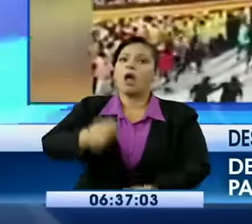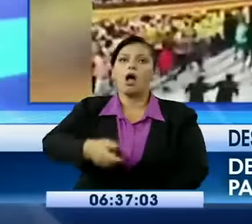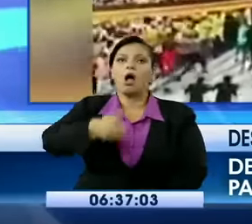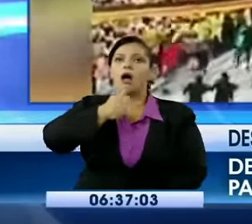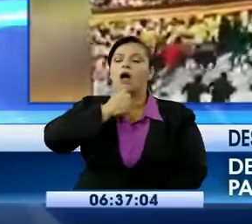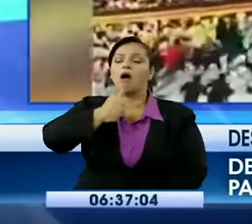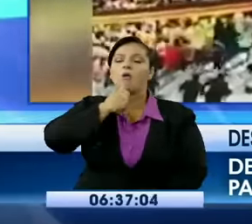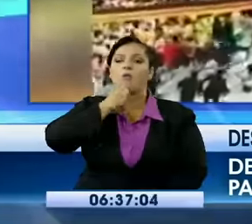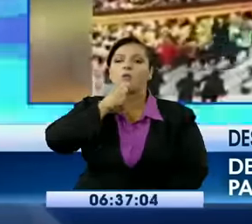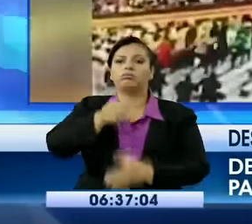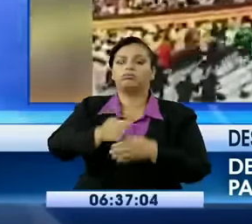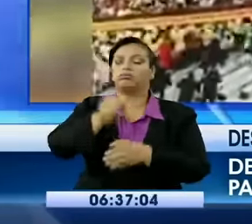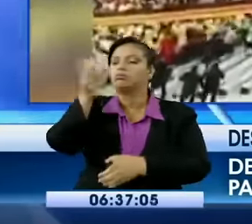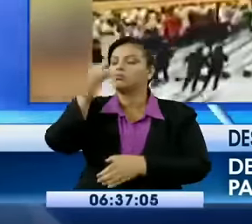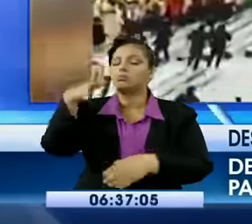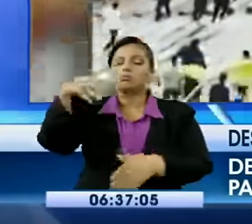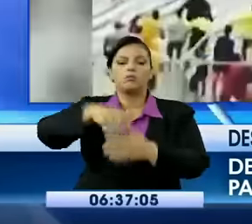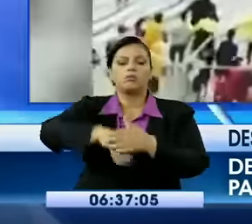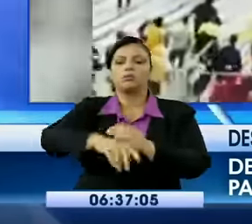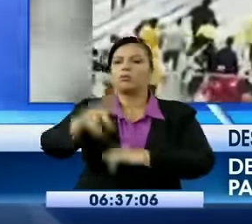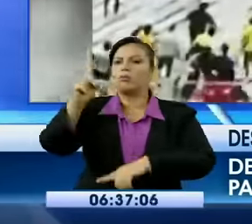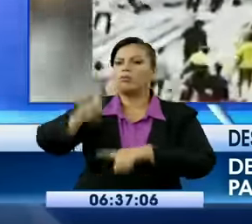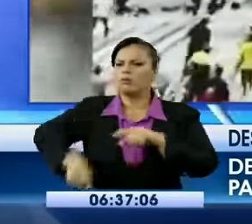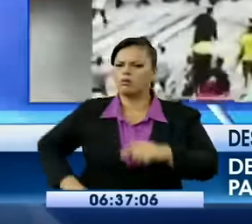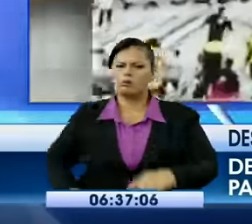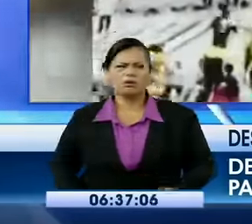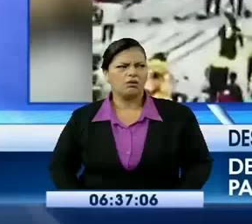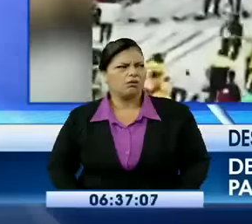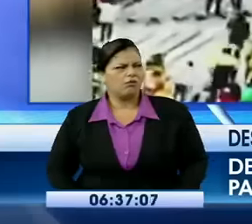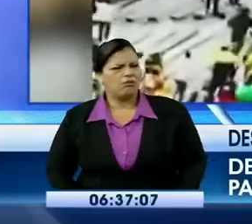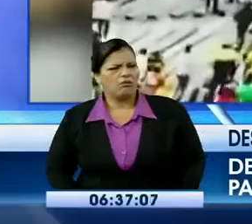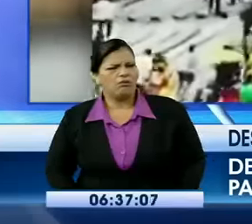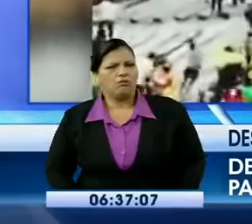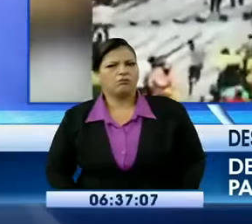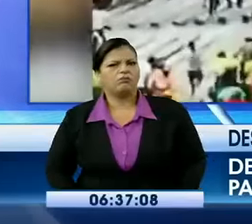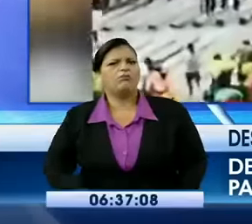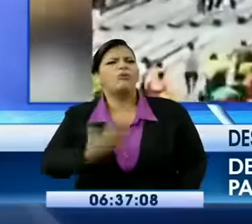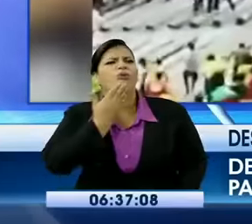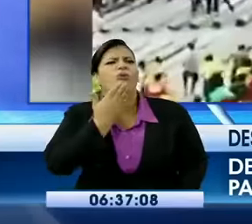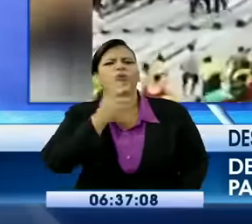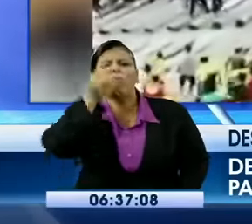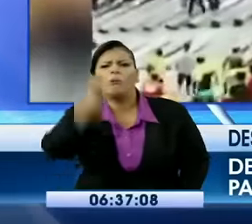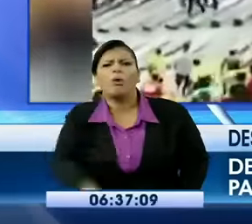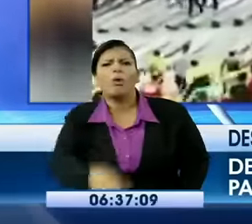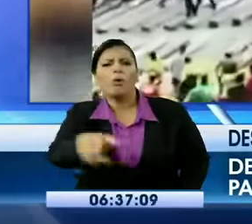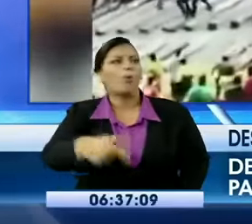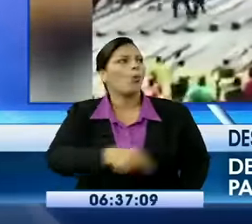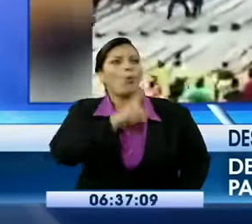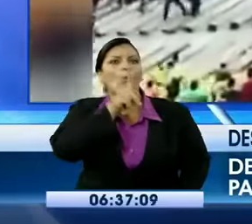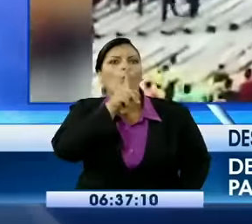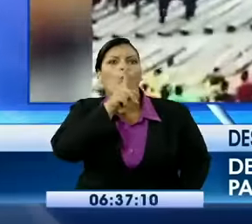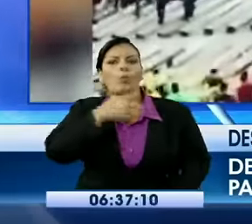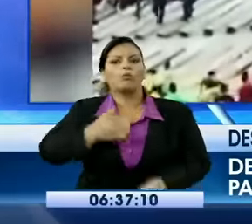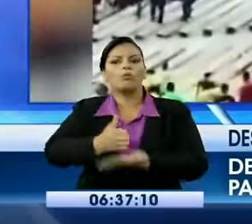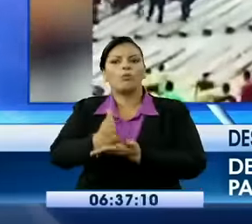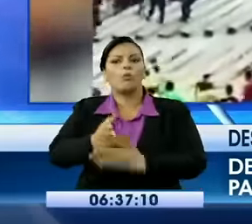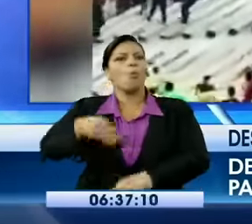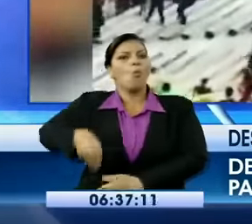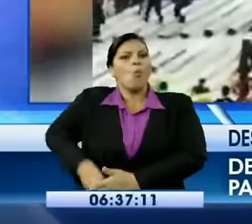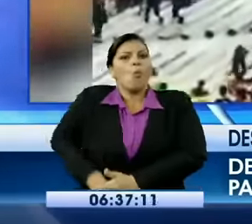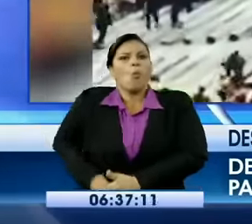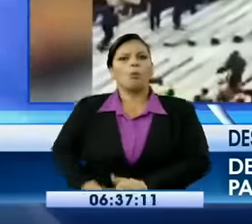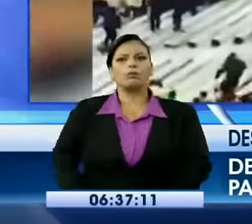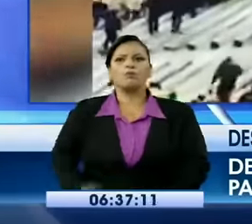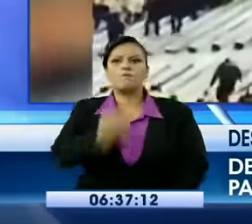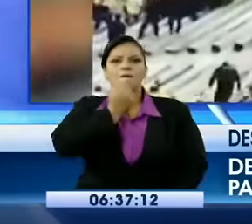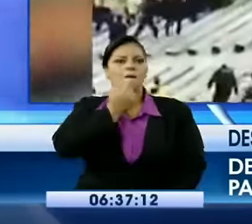Ni con cómo llegaron las piedras, cómo llegaron los cuchillos, cómo llegó ese tacho ahí. esa es la pregunta del millón. Y para